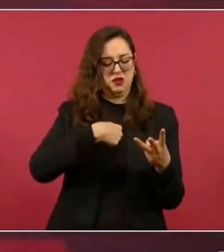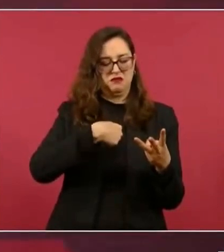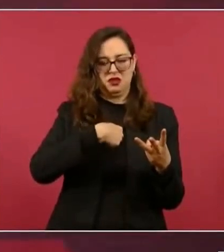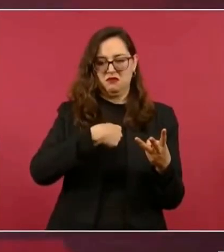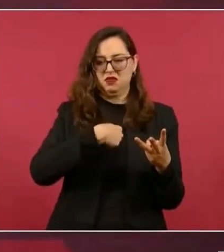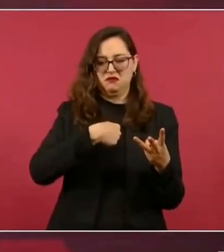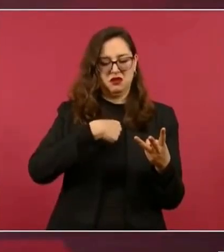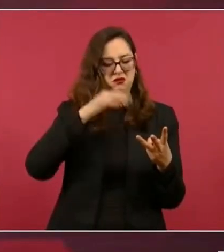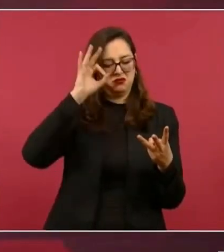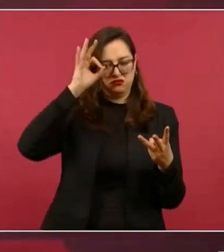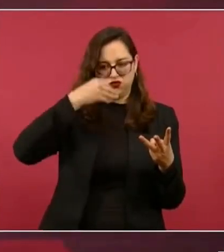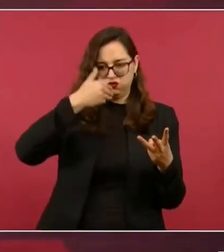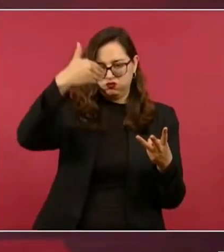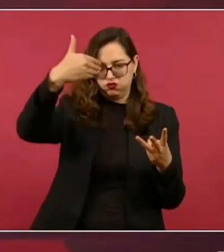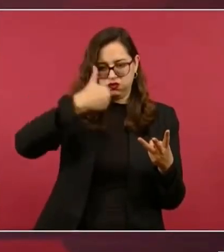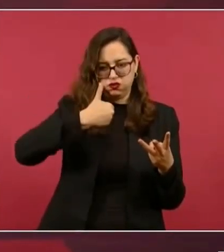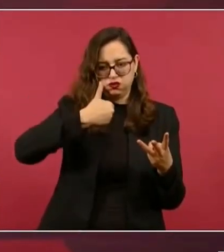mismo.